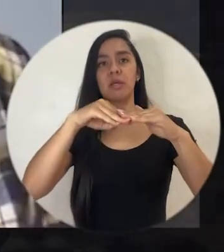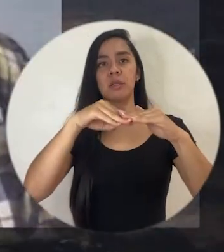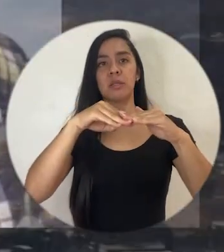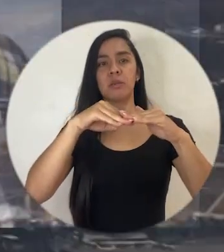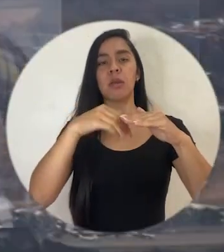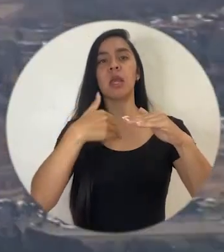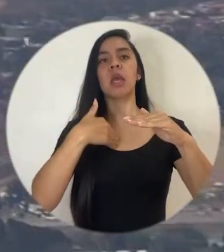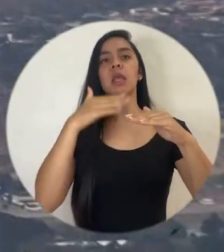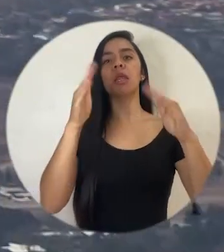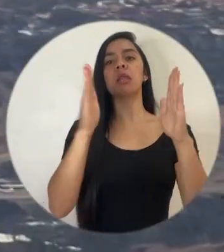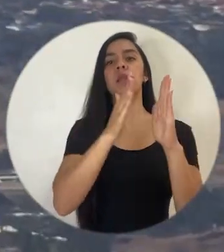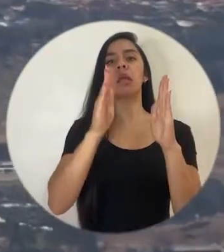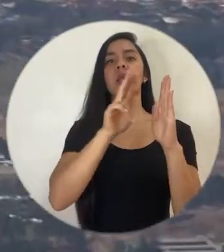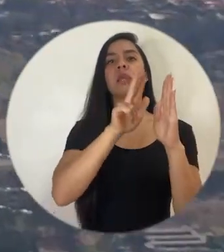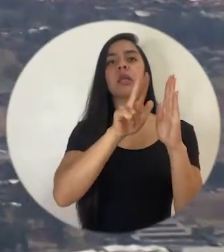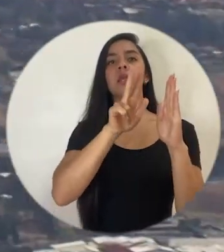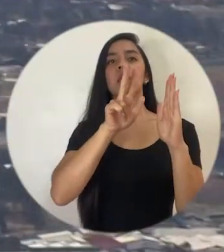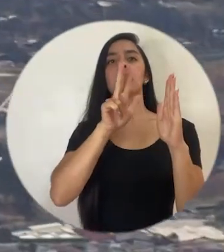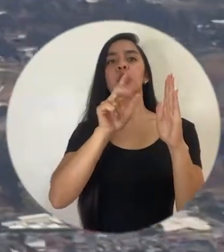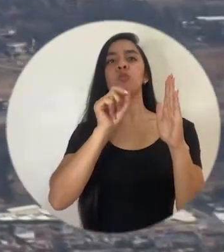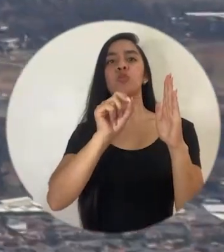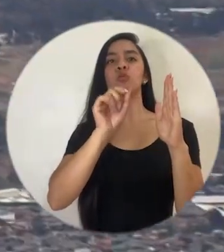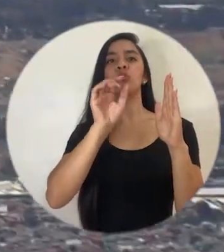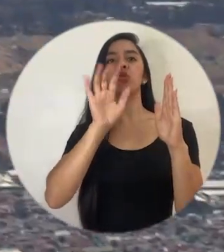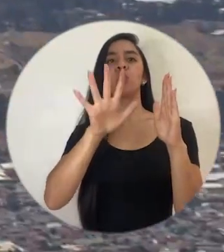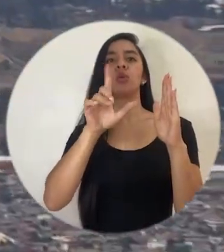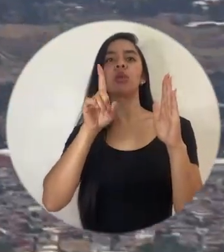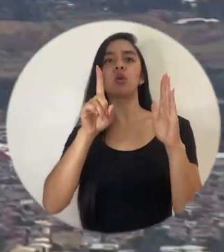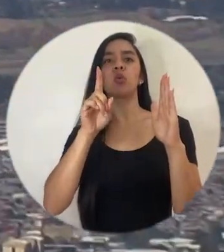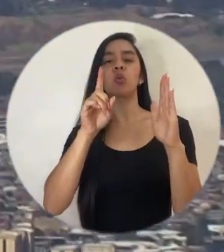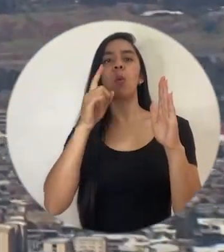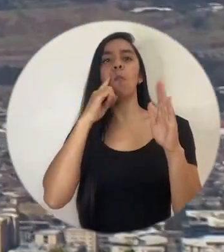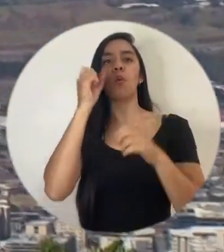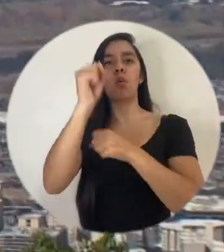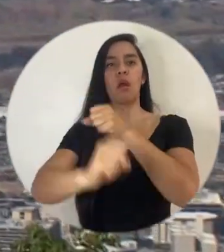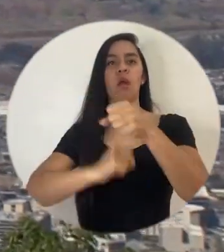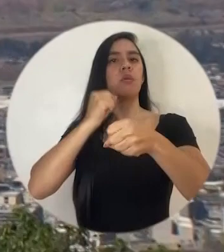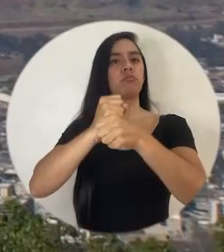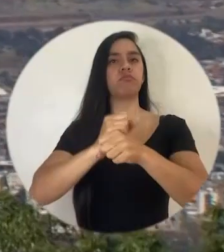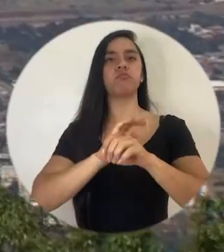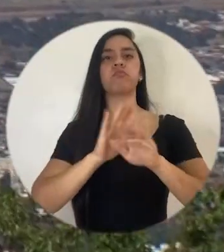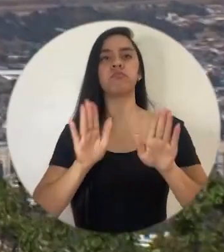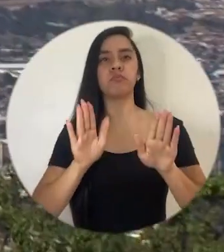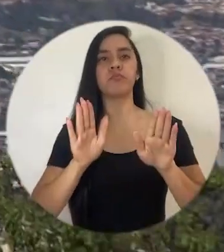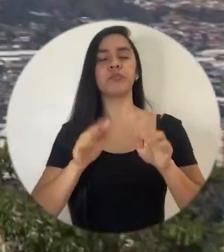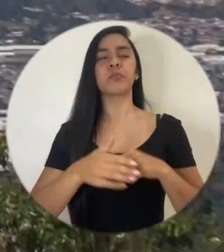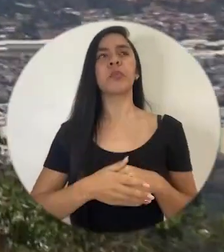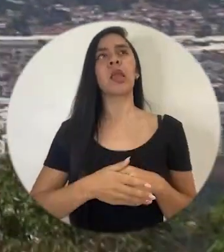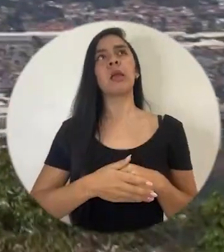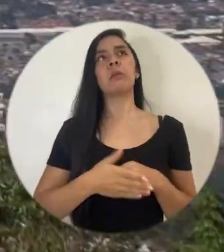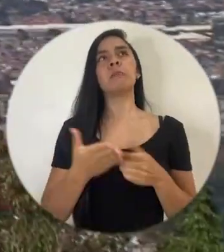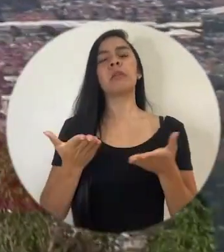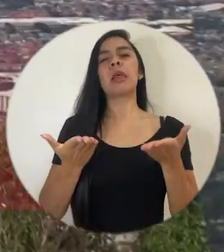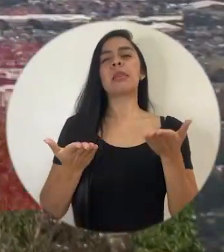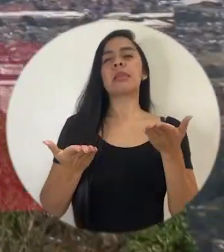máxima que pueden cobrar del 33.51% anual